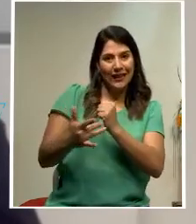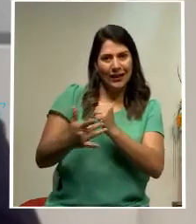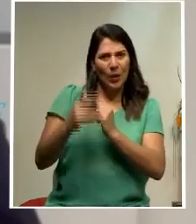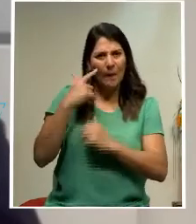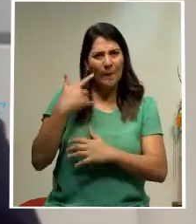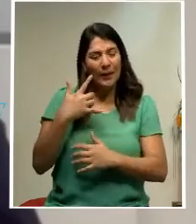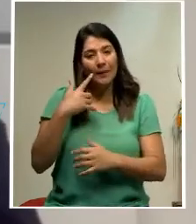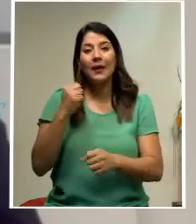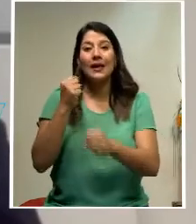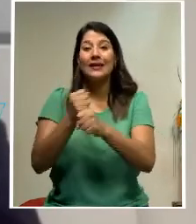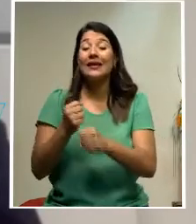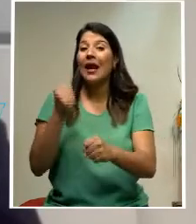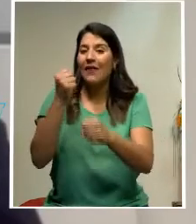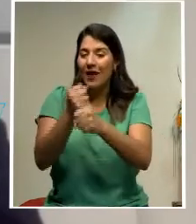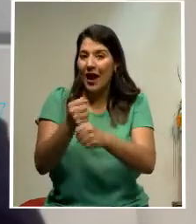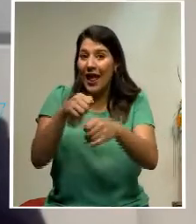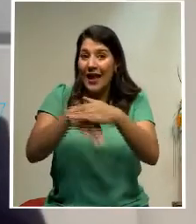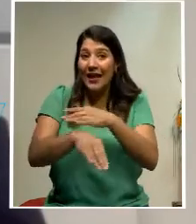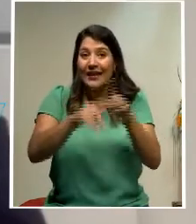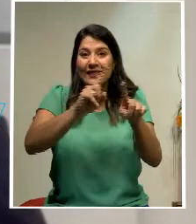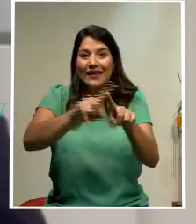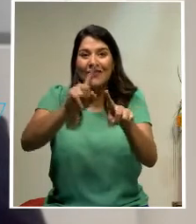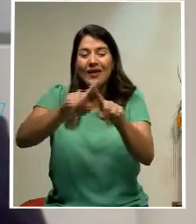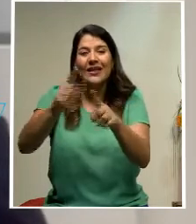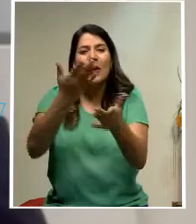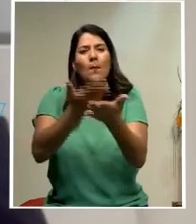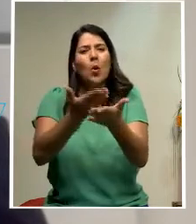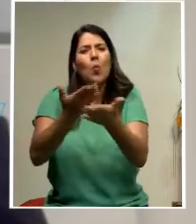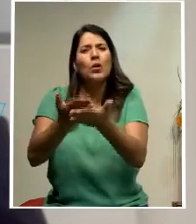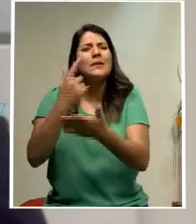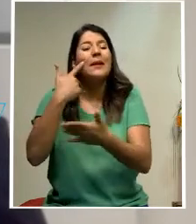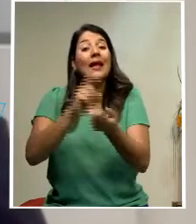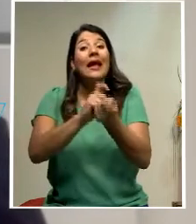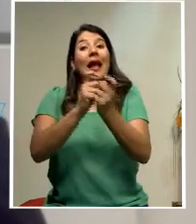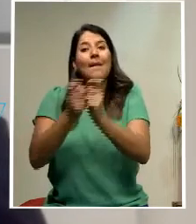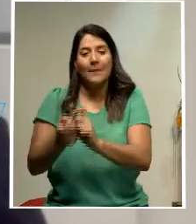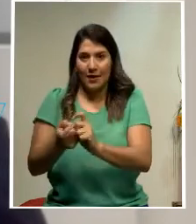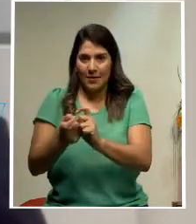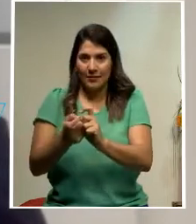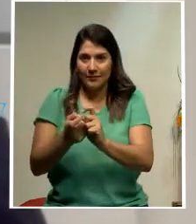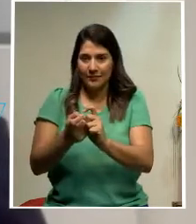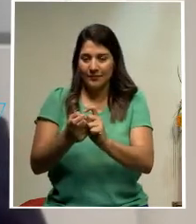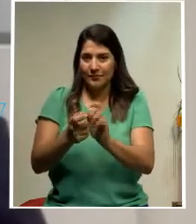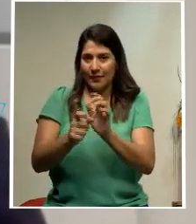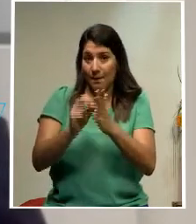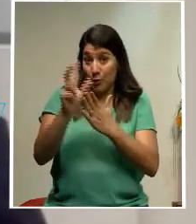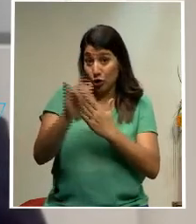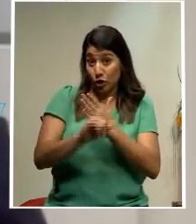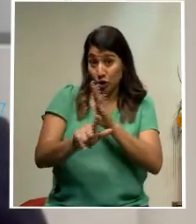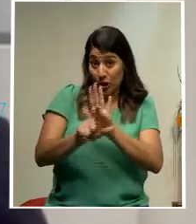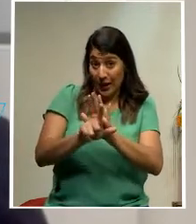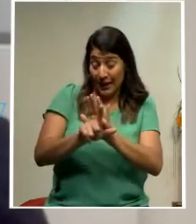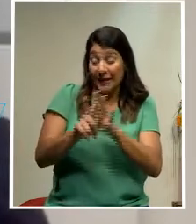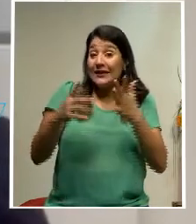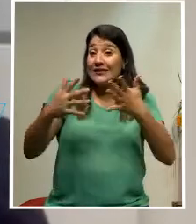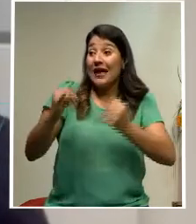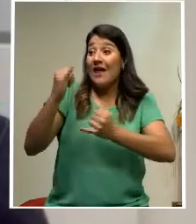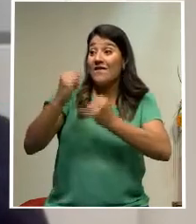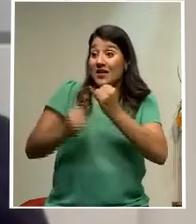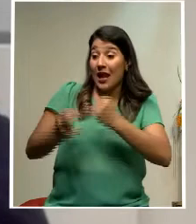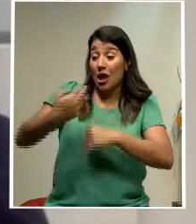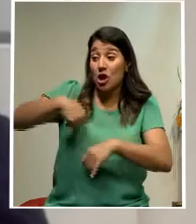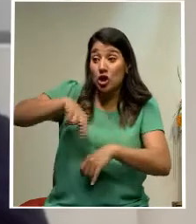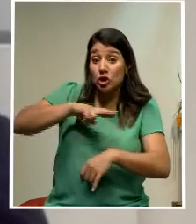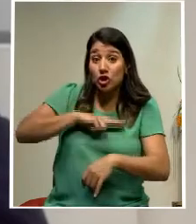trabajar en una serie de propuestas de modificaciones al texto. Finalmente, acordamos como Junta Directiva